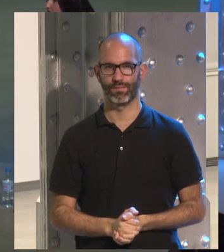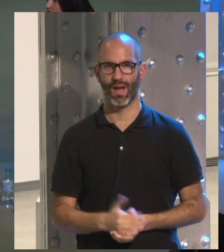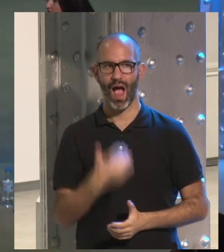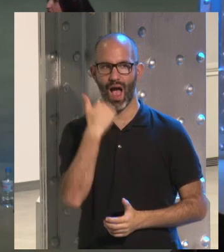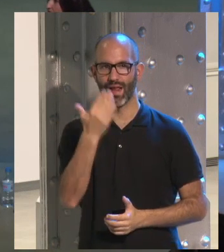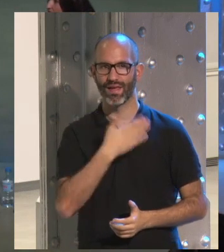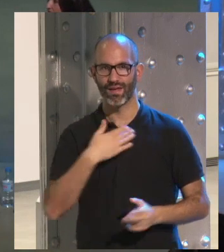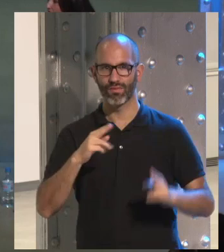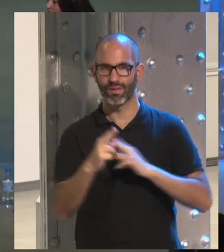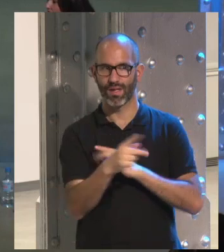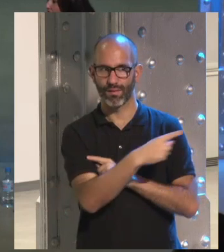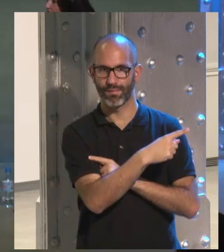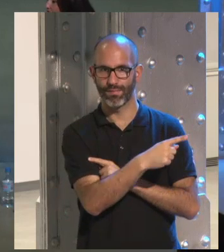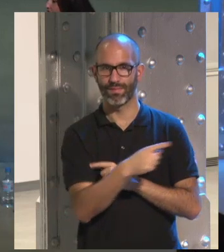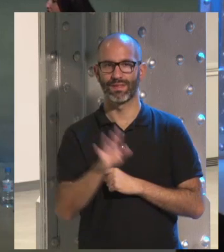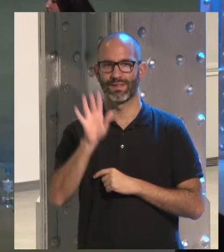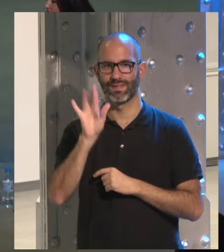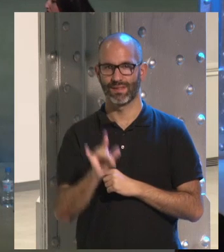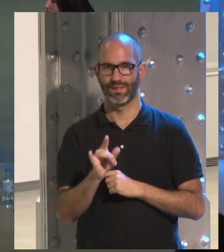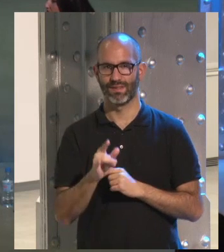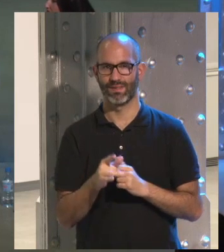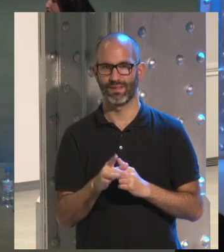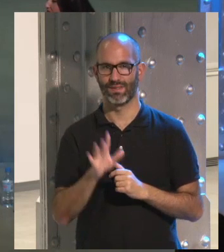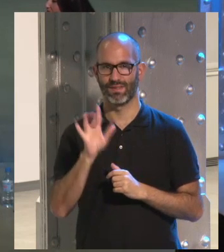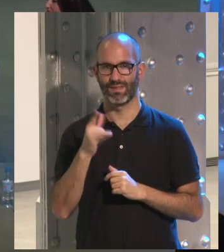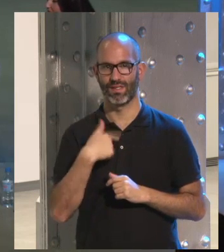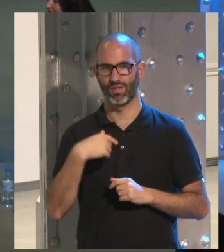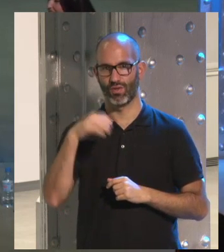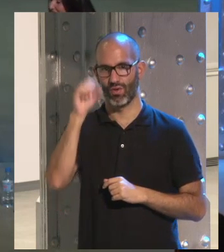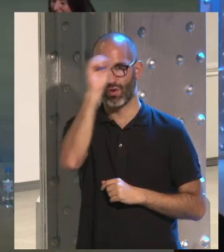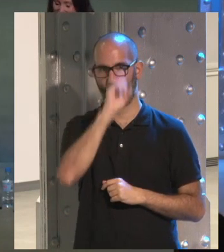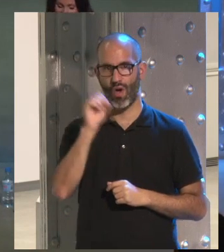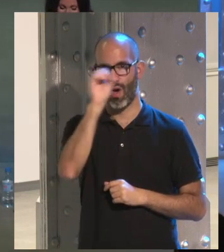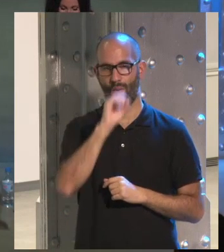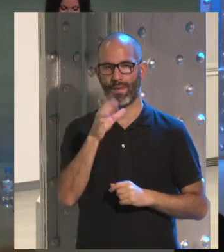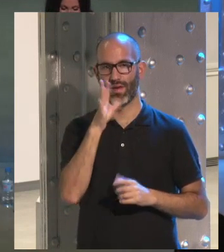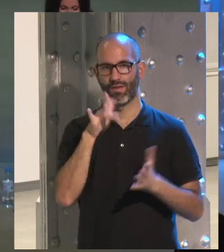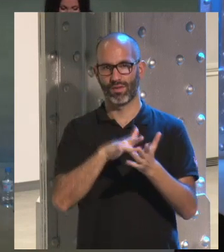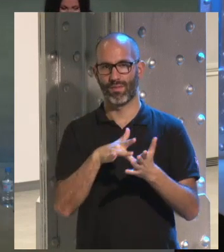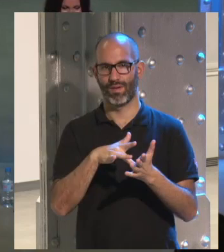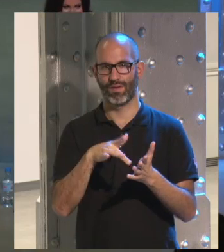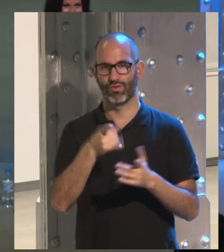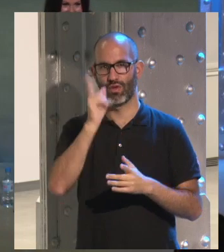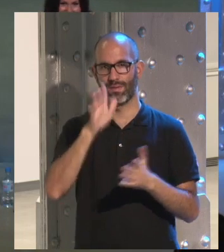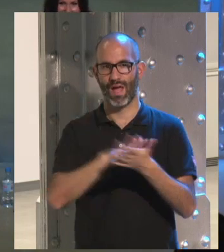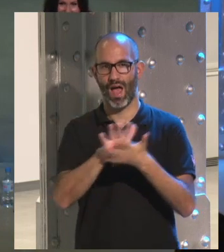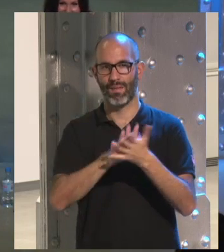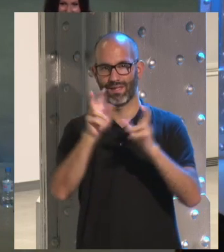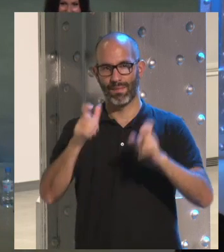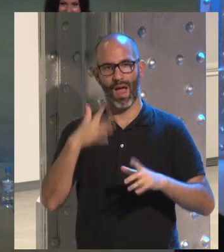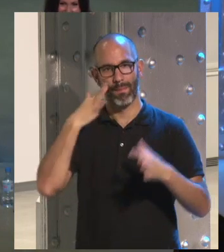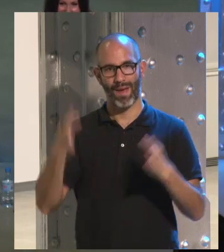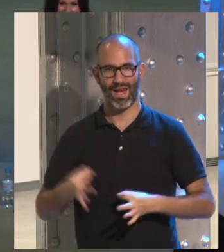¿alguien quiere contestarle? sí yo como soy la gruñona la troll que solo habla de riesgos y no habla de las oportunidades